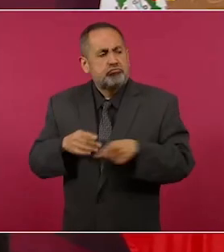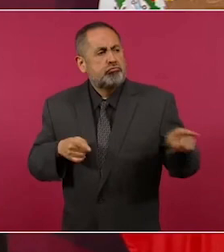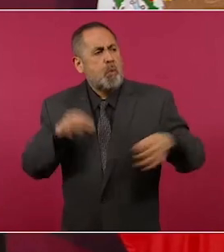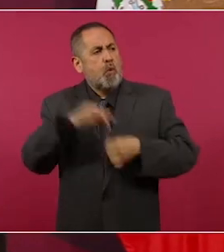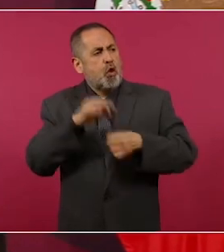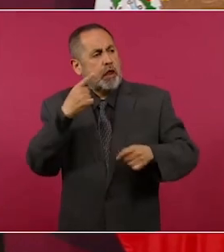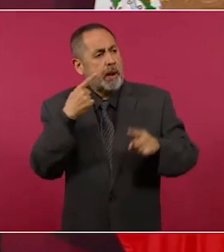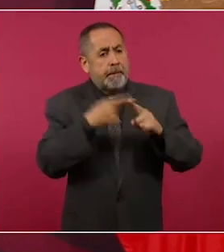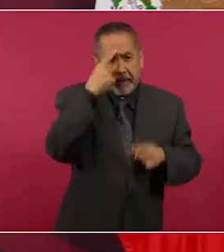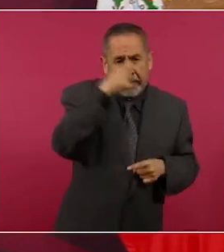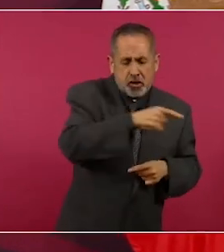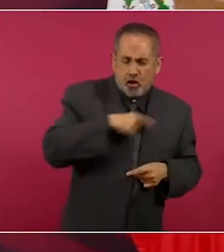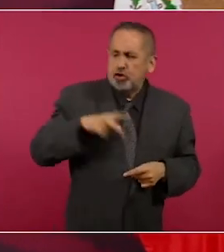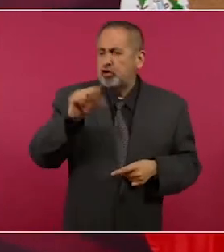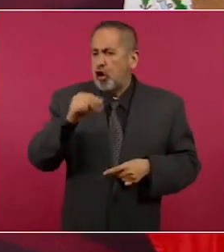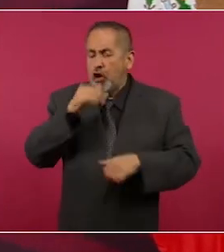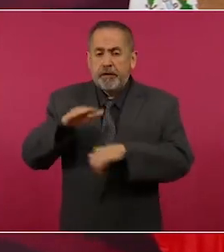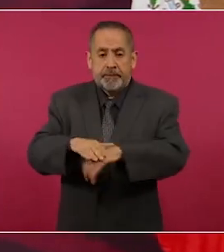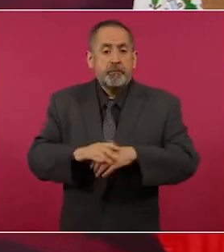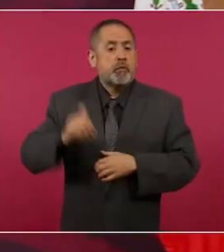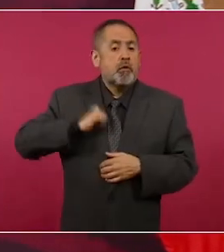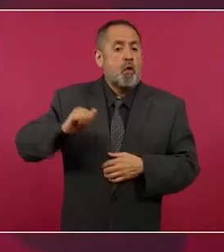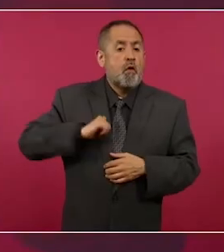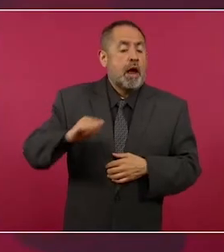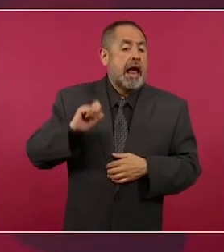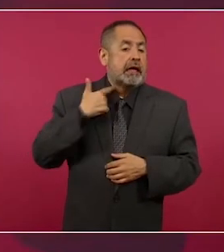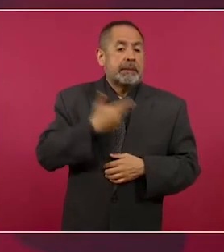Porque Franklin Delano Roosevelt,